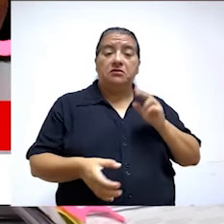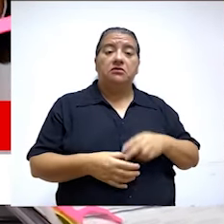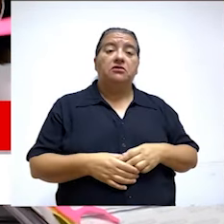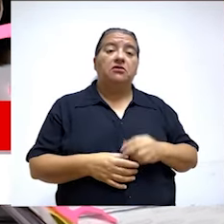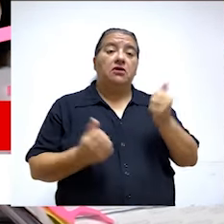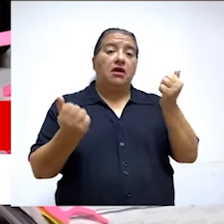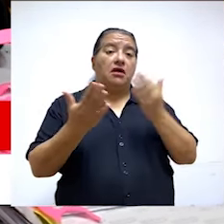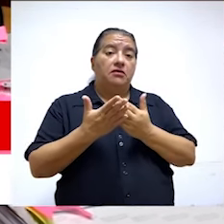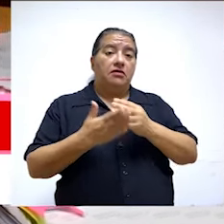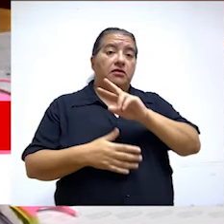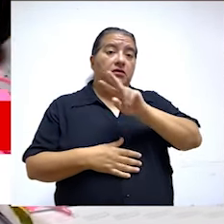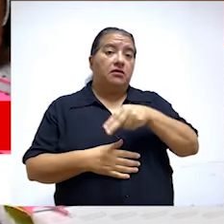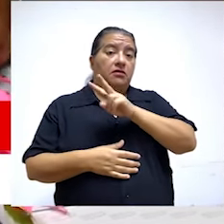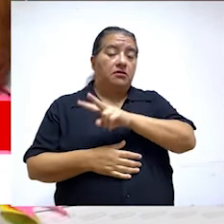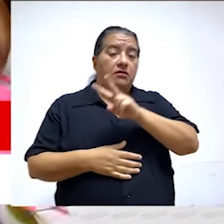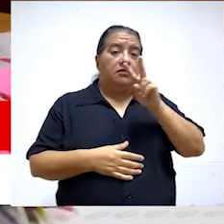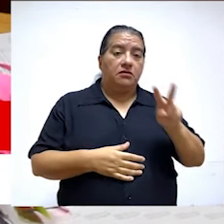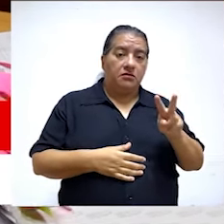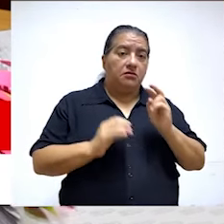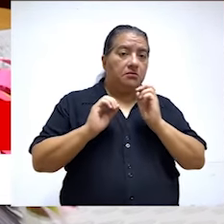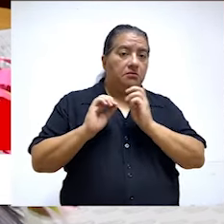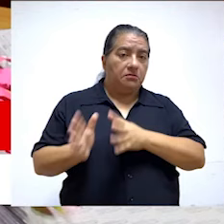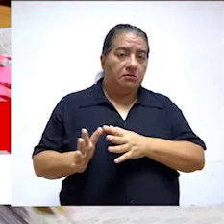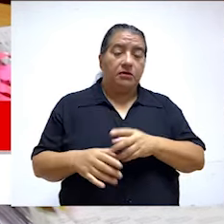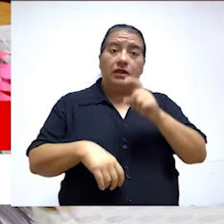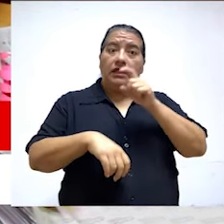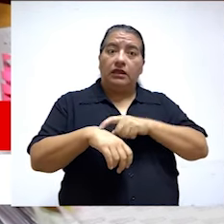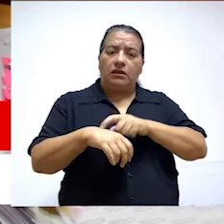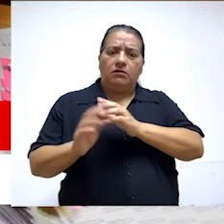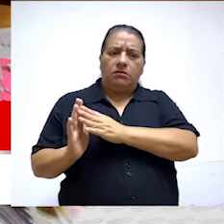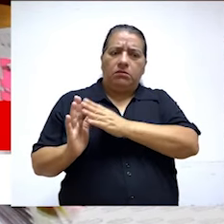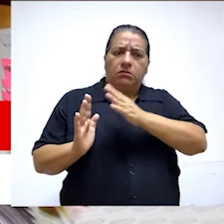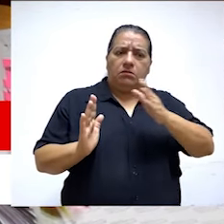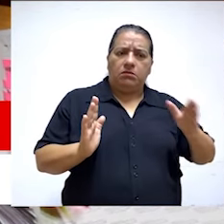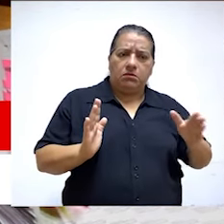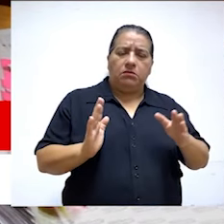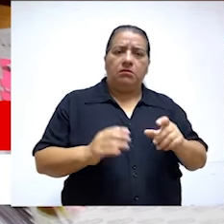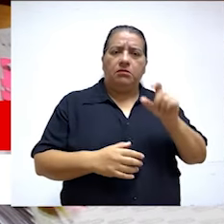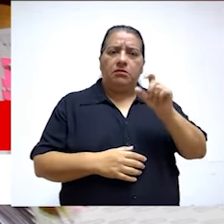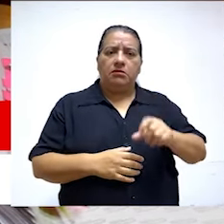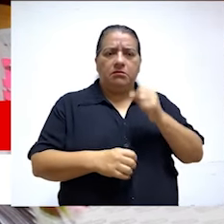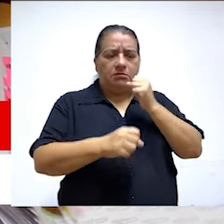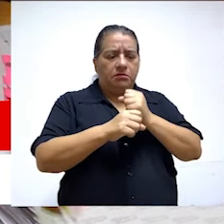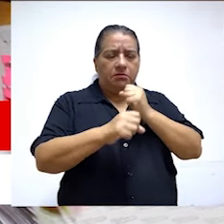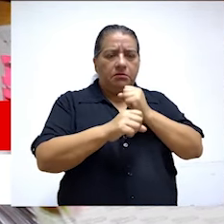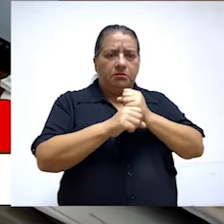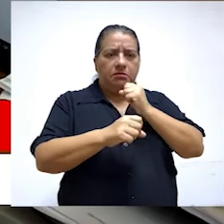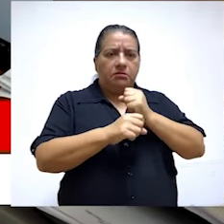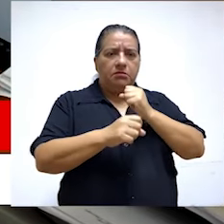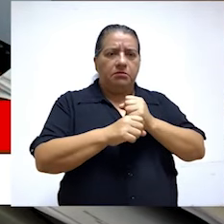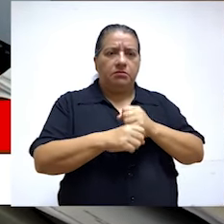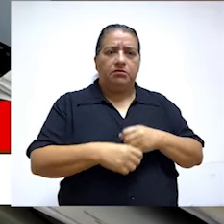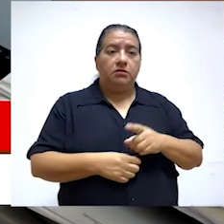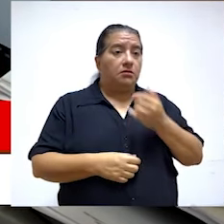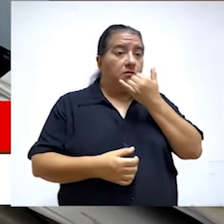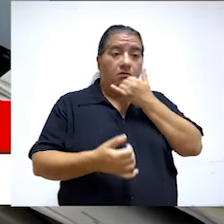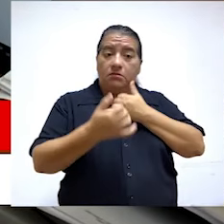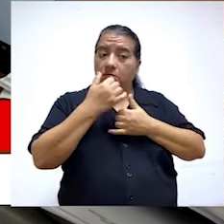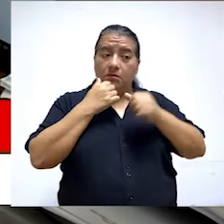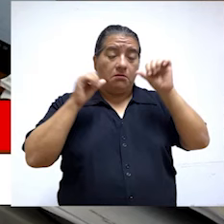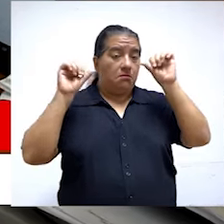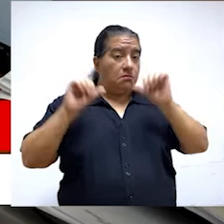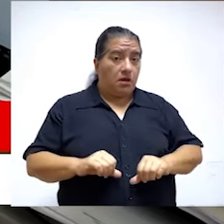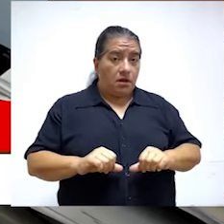mencionar que el burgomaestre renunció al cargo en abril del 2022, tiempo en el cual este funcionario